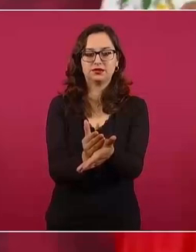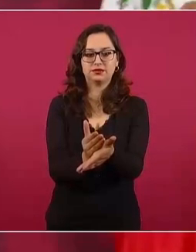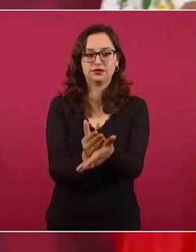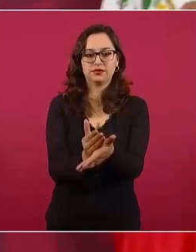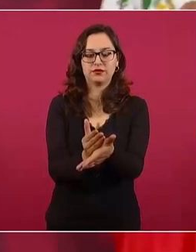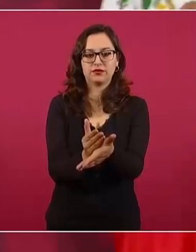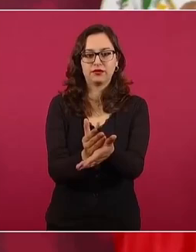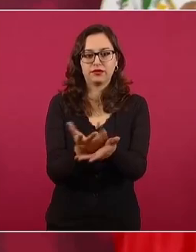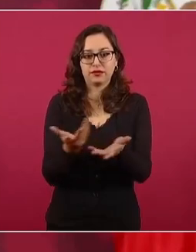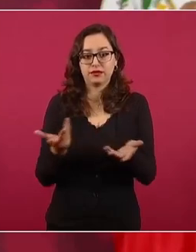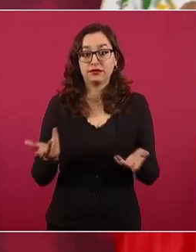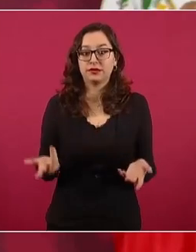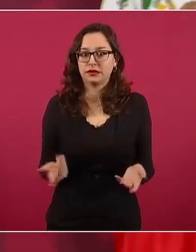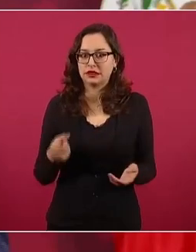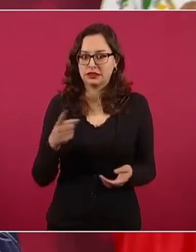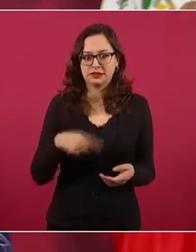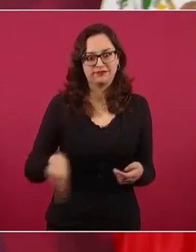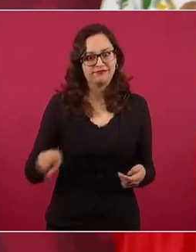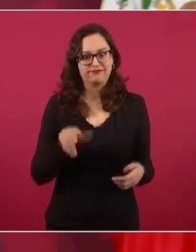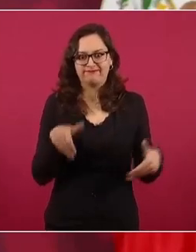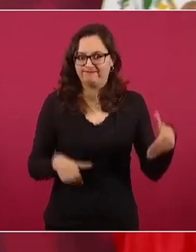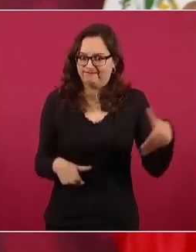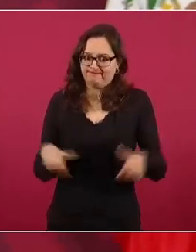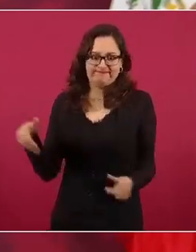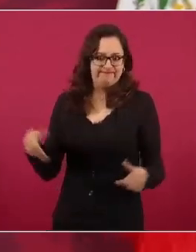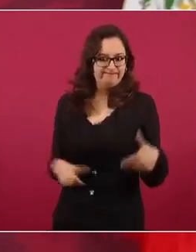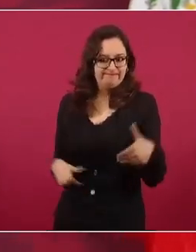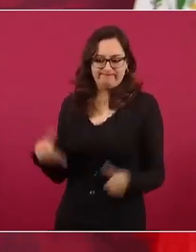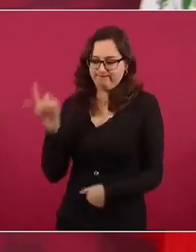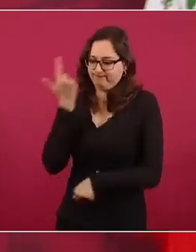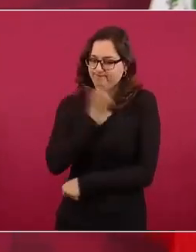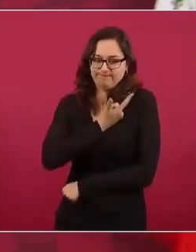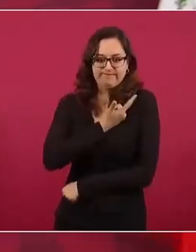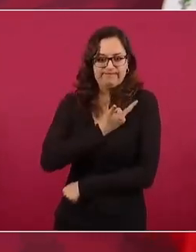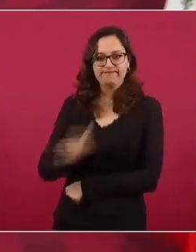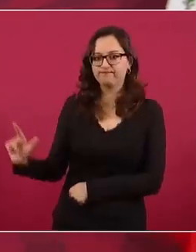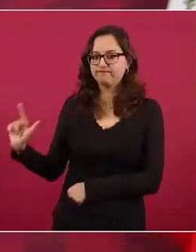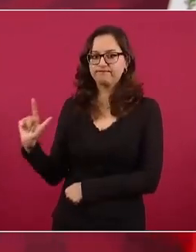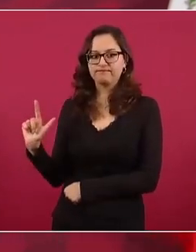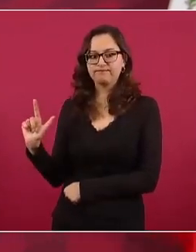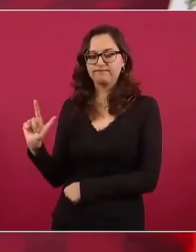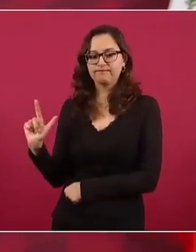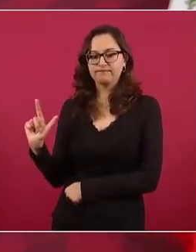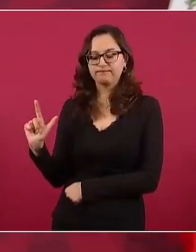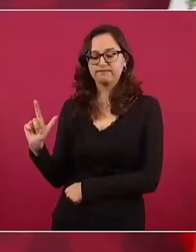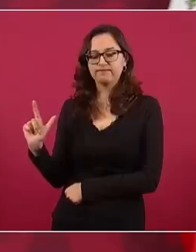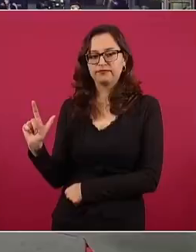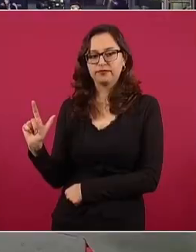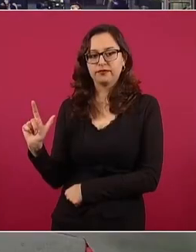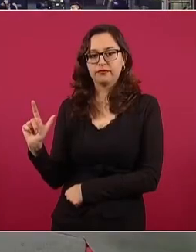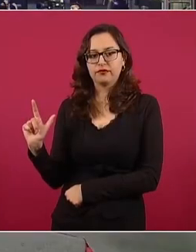ahí es también donde no les gusta. que